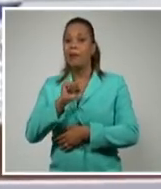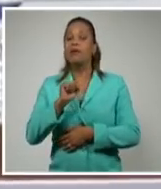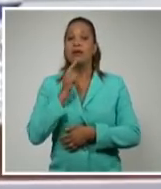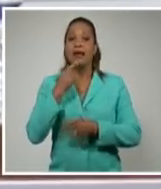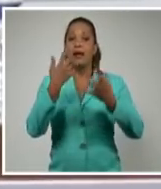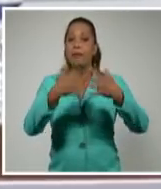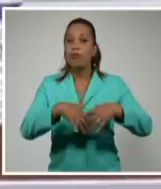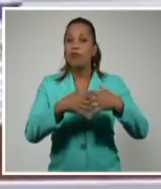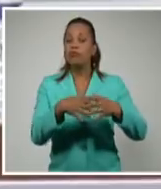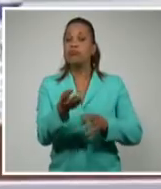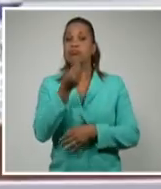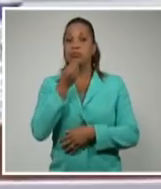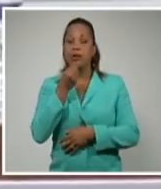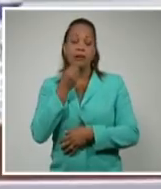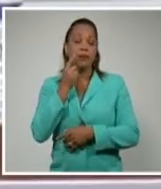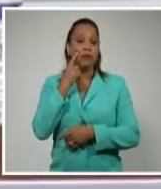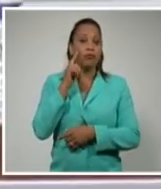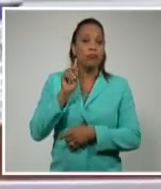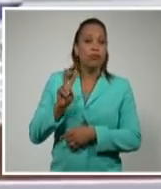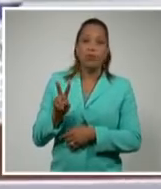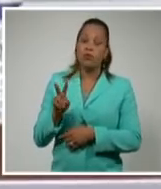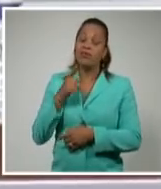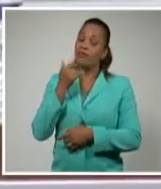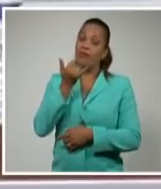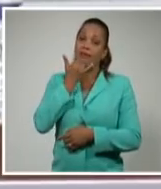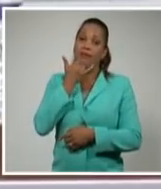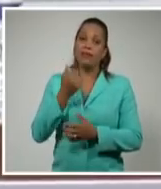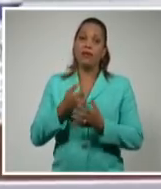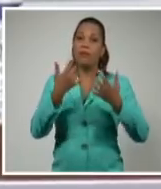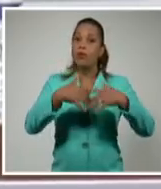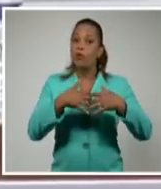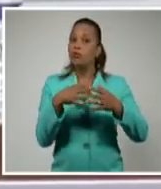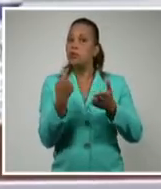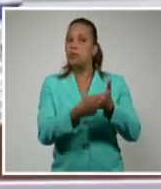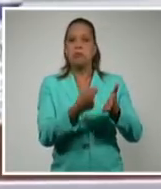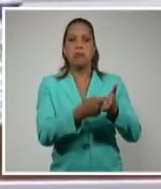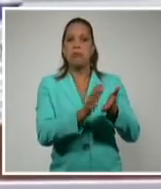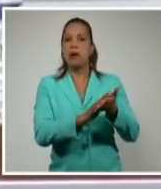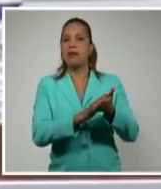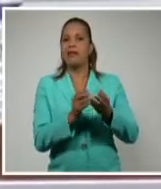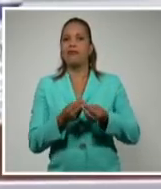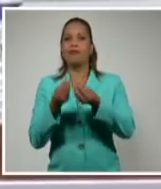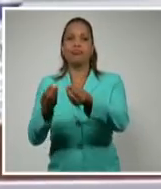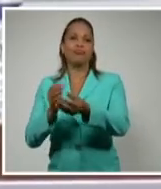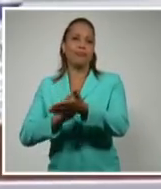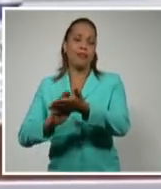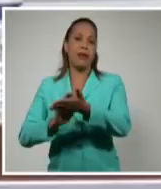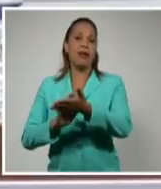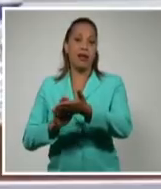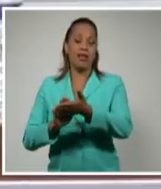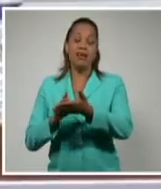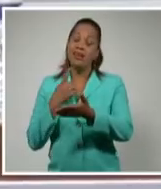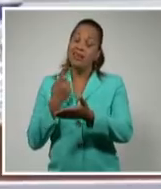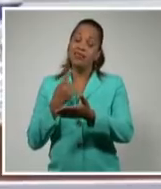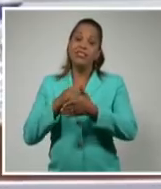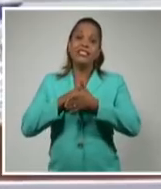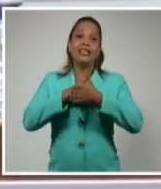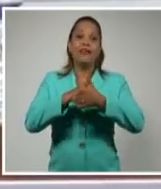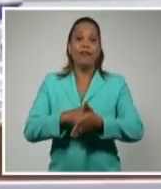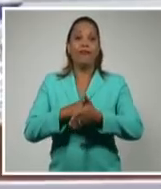producción de alimentos está entre los más afectados. Y esto desestimula, esto frena ya